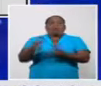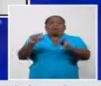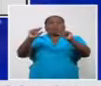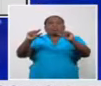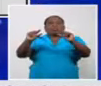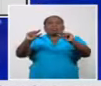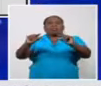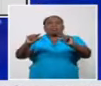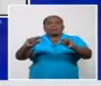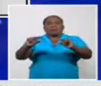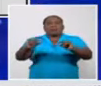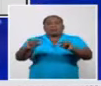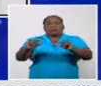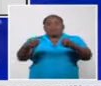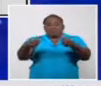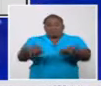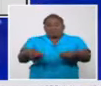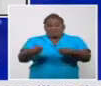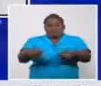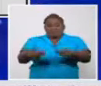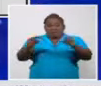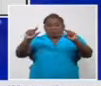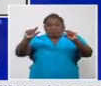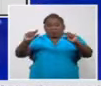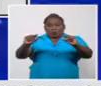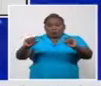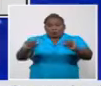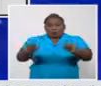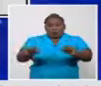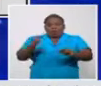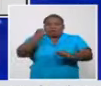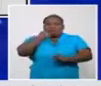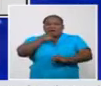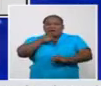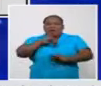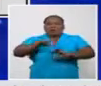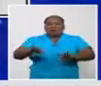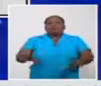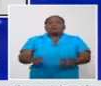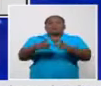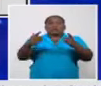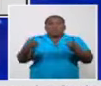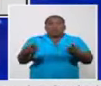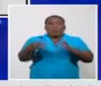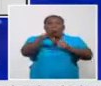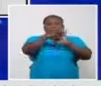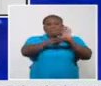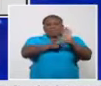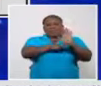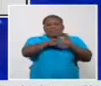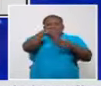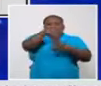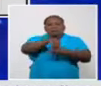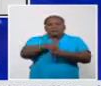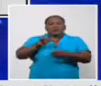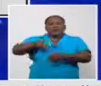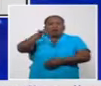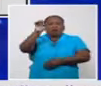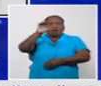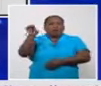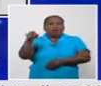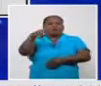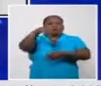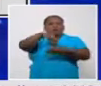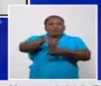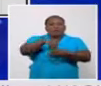más en la medida que se apliquen los protocolos que ya algunos están prácticos y otros, como se conoce, a